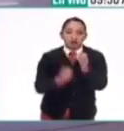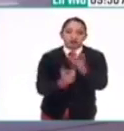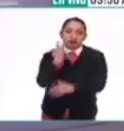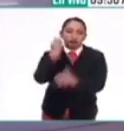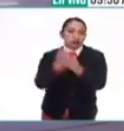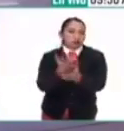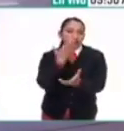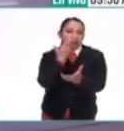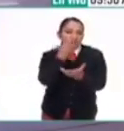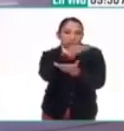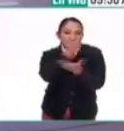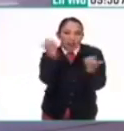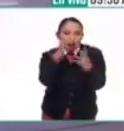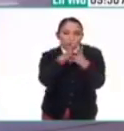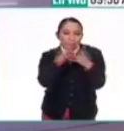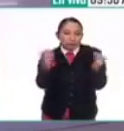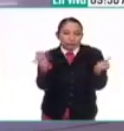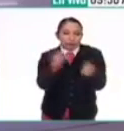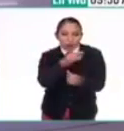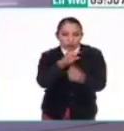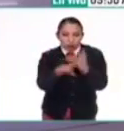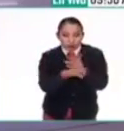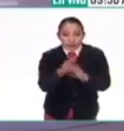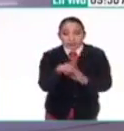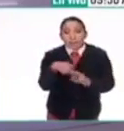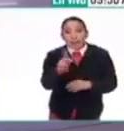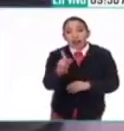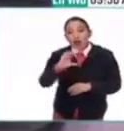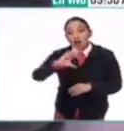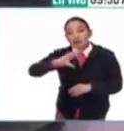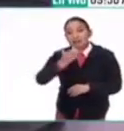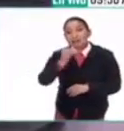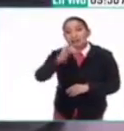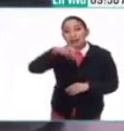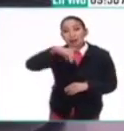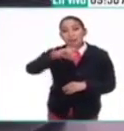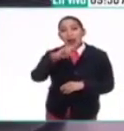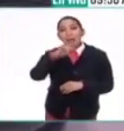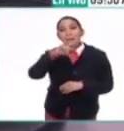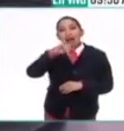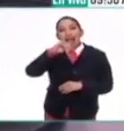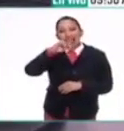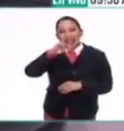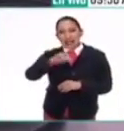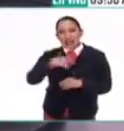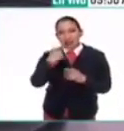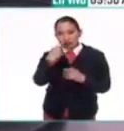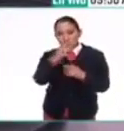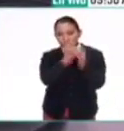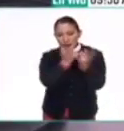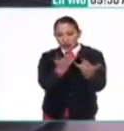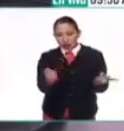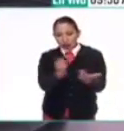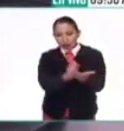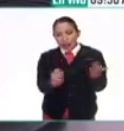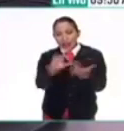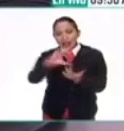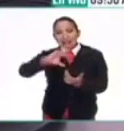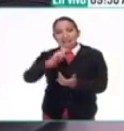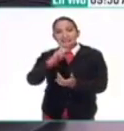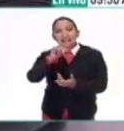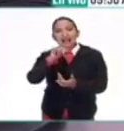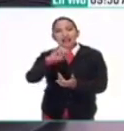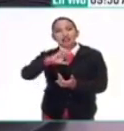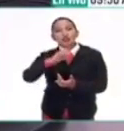pues se ha borrado todo. Sin embargo, Chimalpahín, en sus crónicas, nos dice que Chalchuitzin,